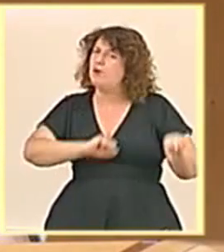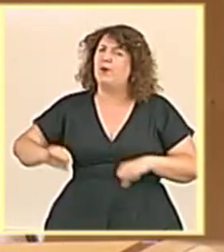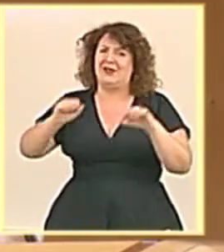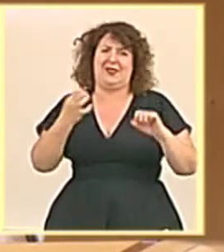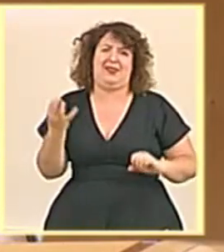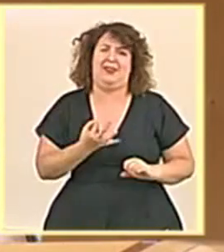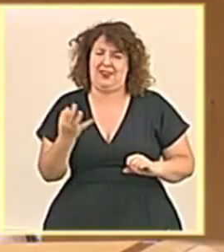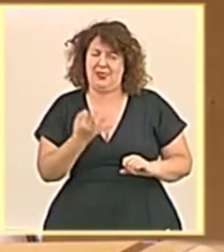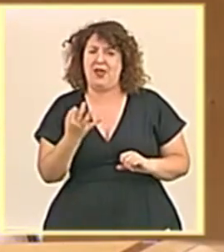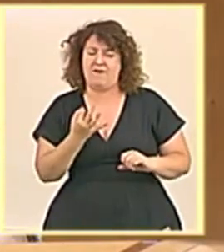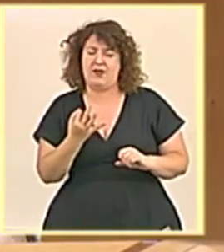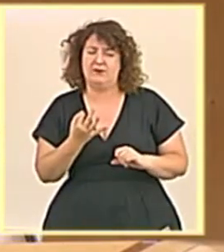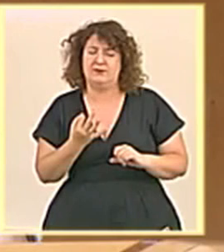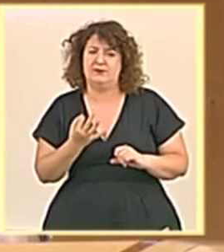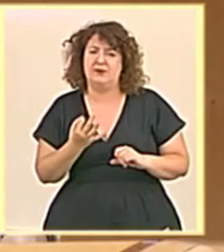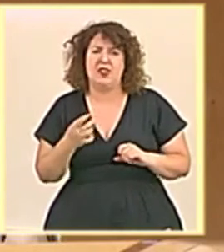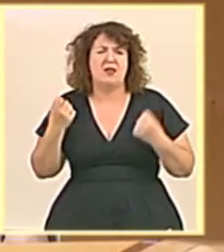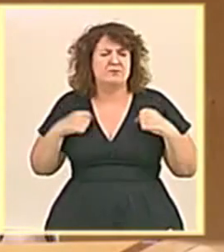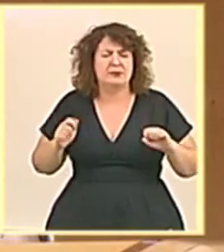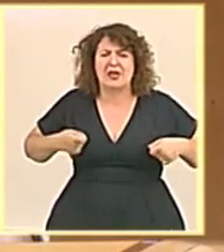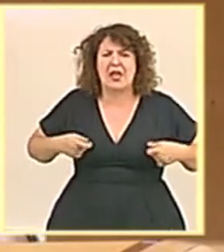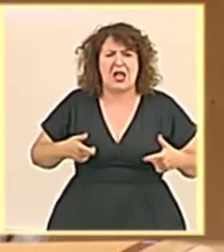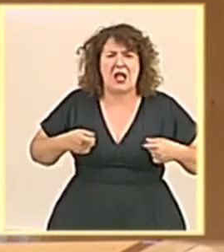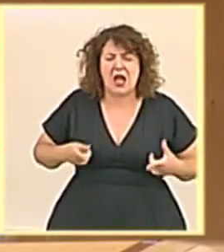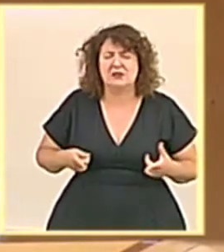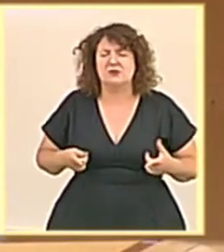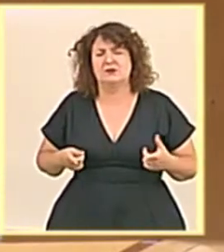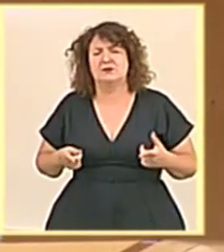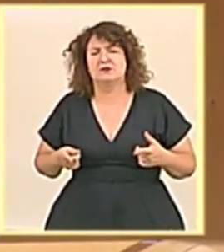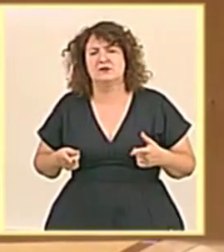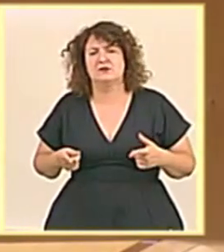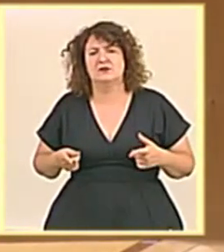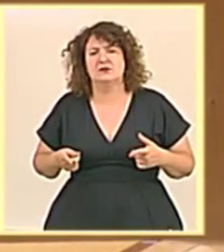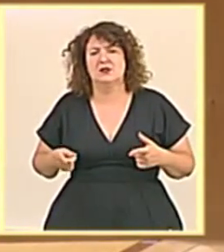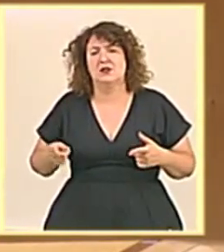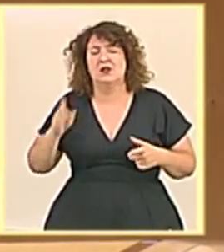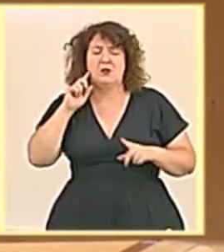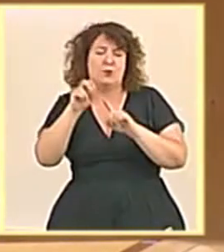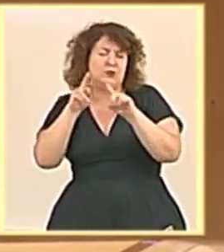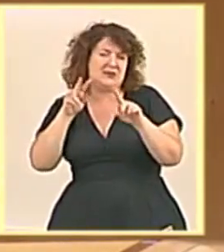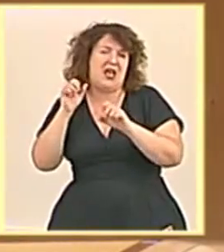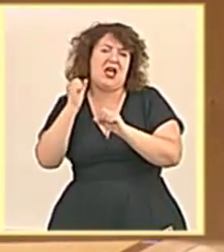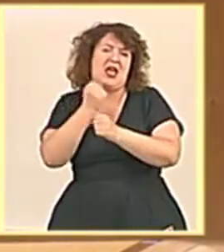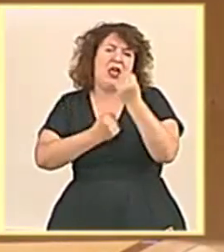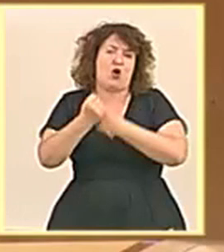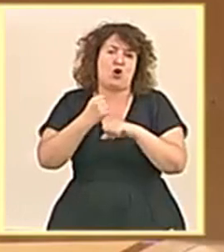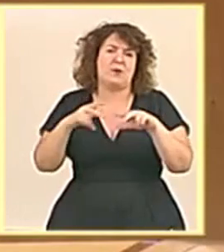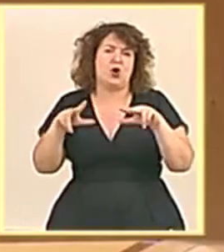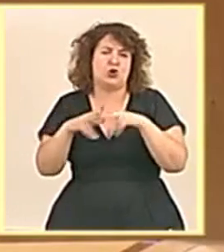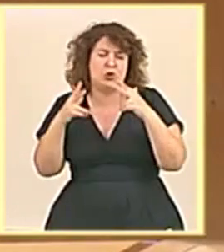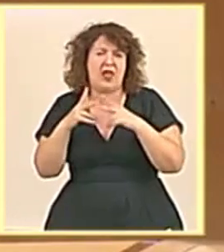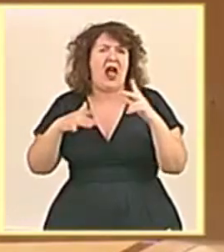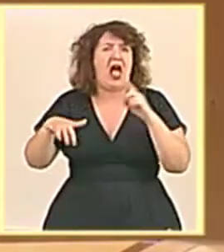con creces los costes que supondría, tanto desde el punto de vista social y económico, no solamente